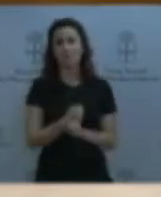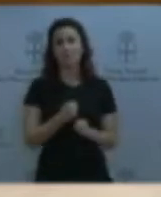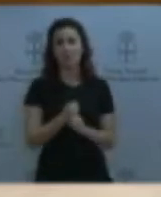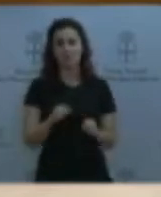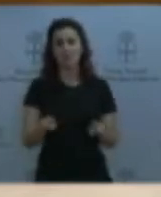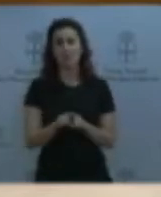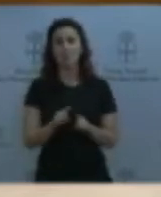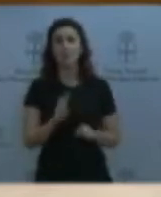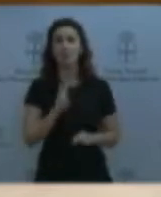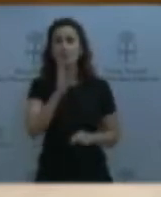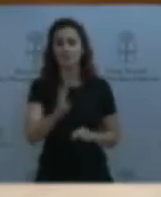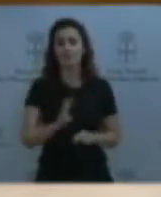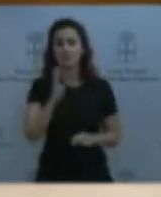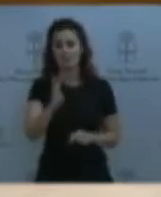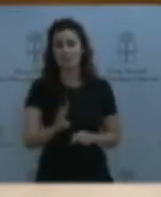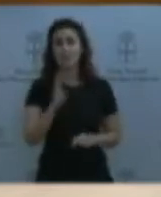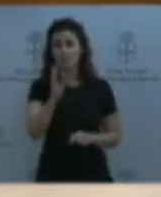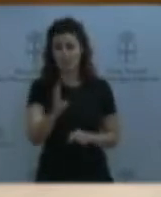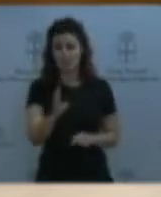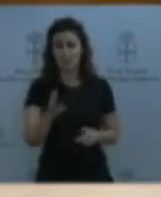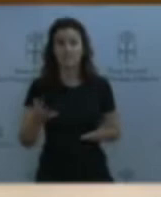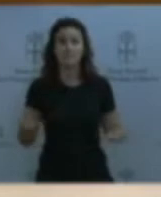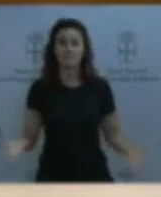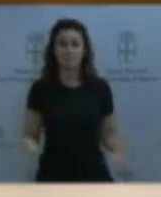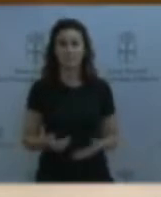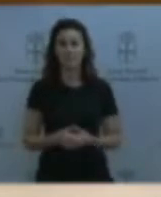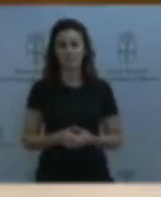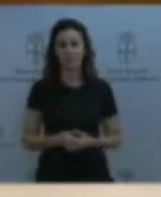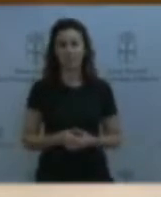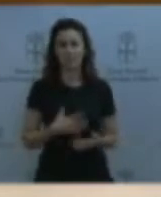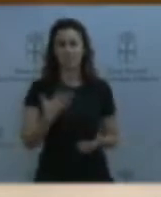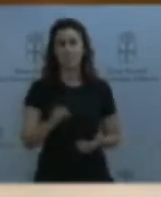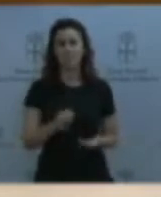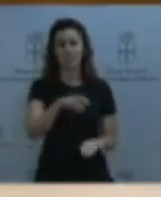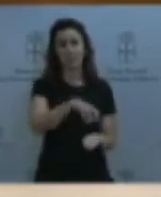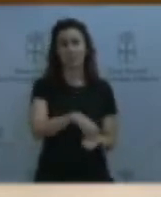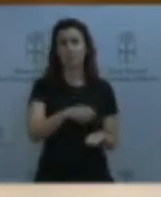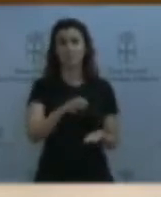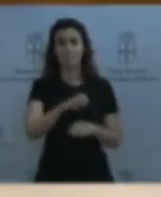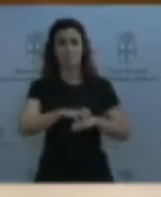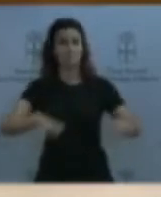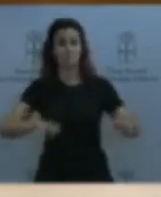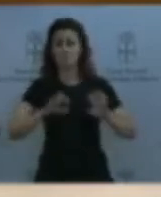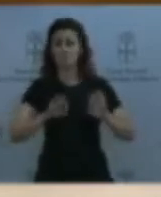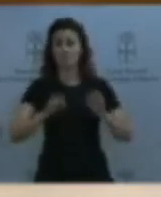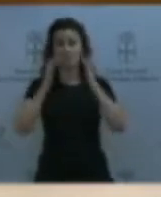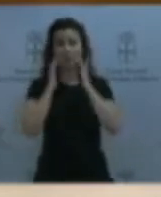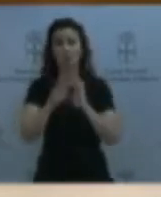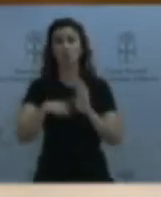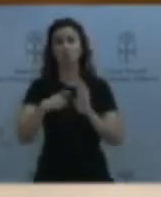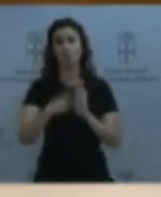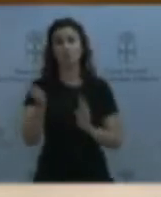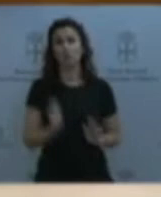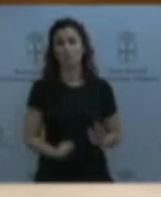centros llega al 100%. Profesionales, esos en los que usted me dice que deposita la